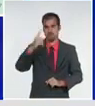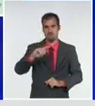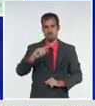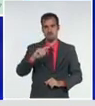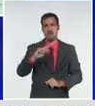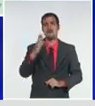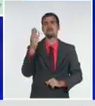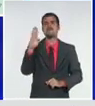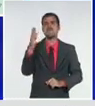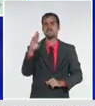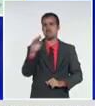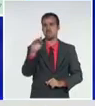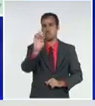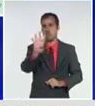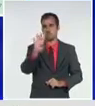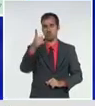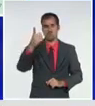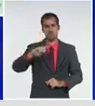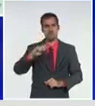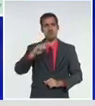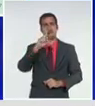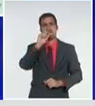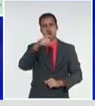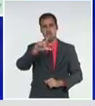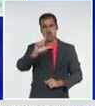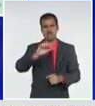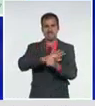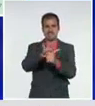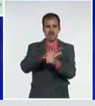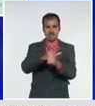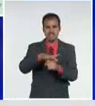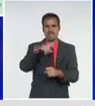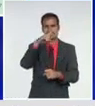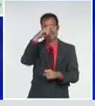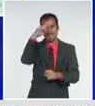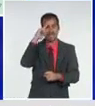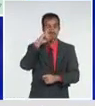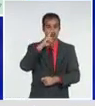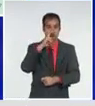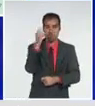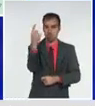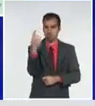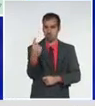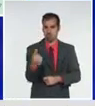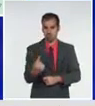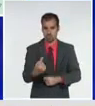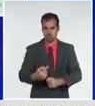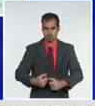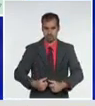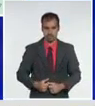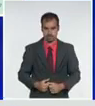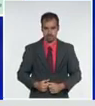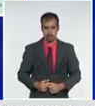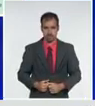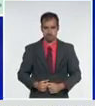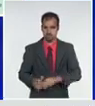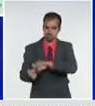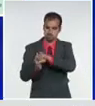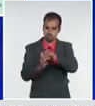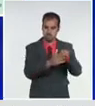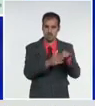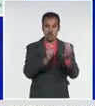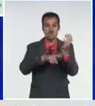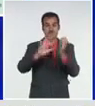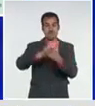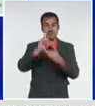Bejucal, de San José de las Lajas, y de San Nicolás de Bari, uno de cada uno. Matanza, realmente,